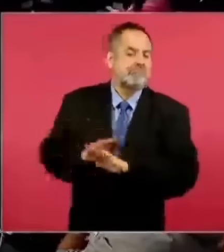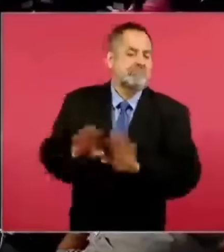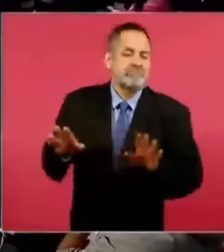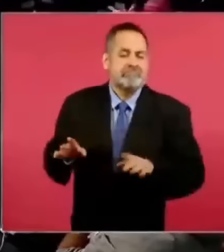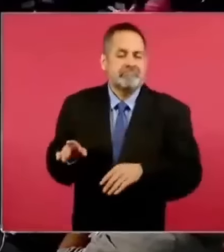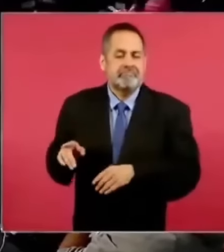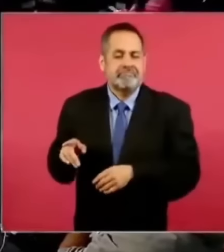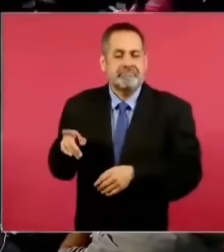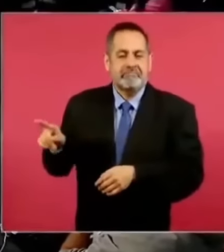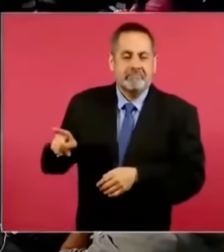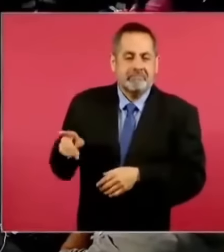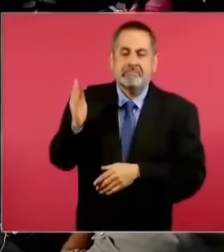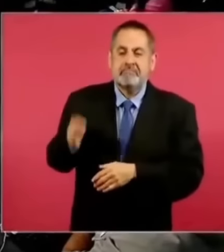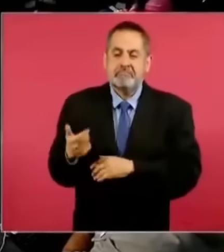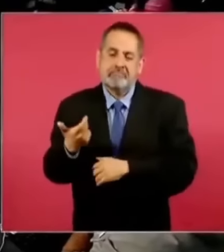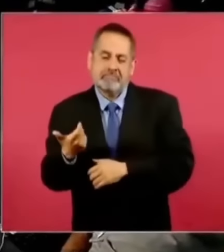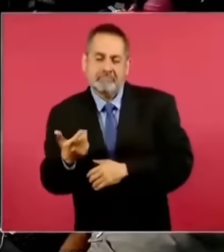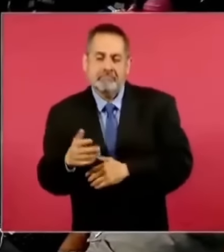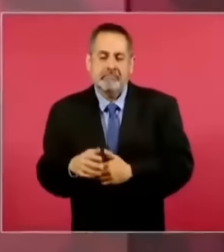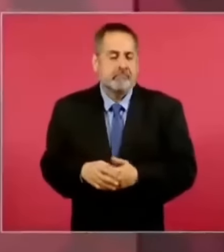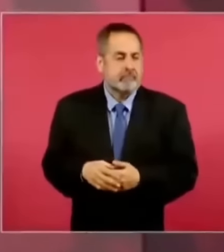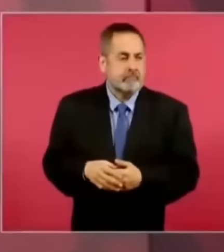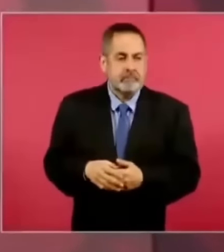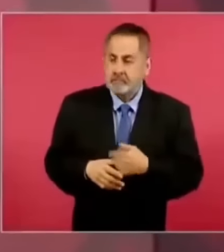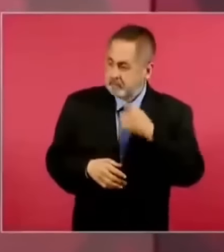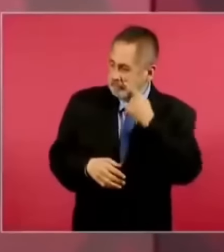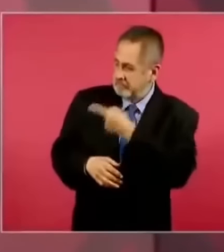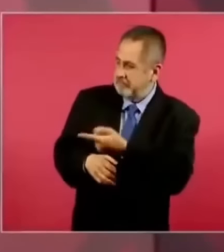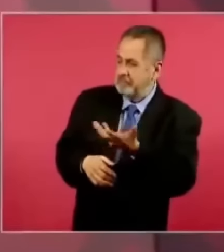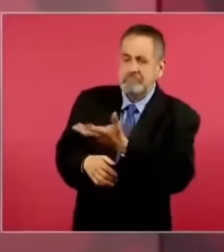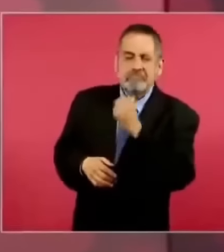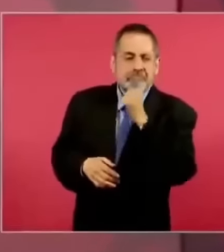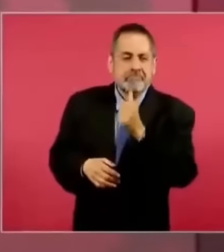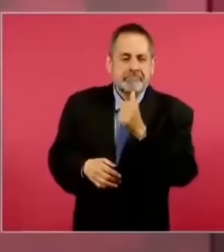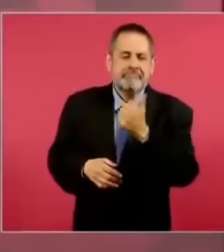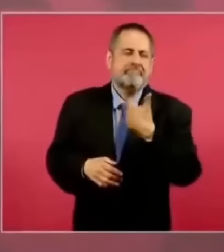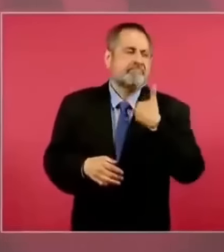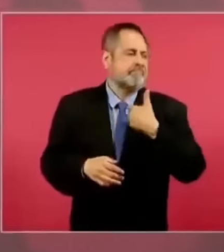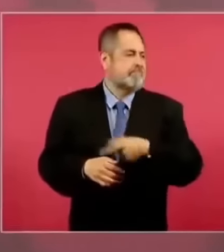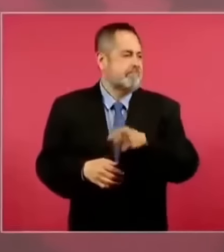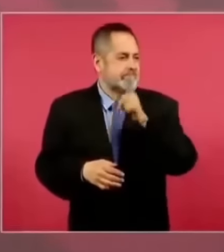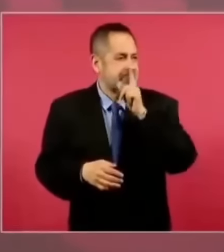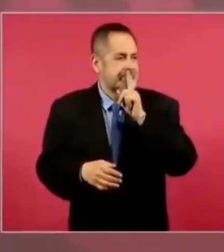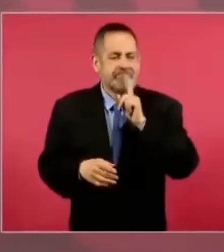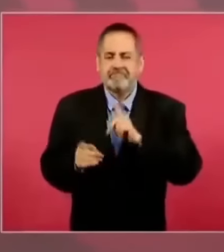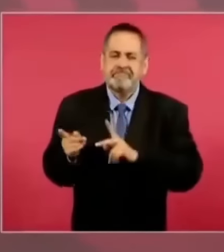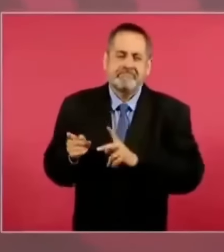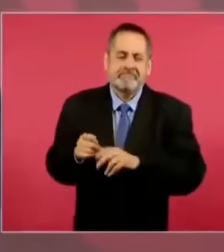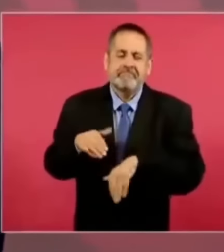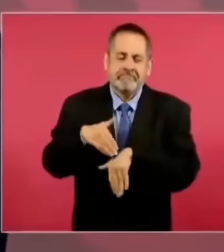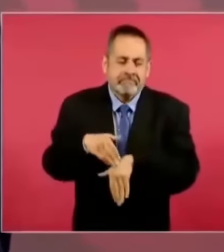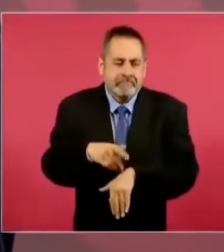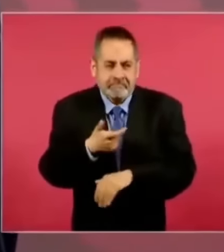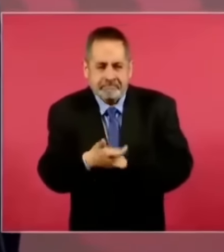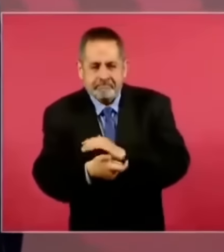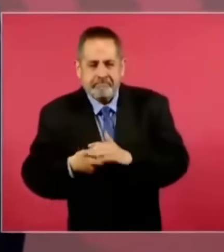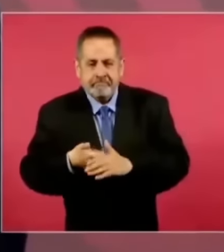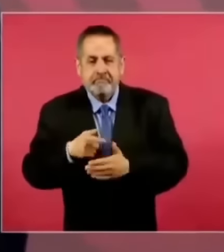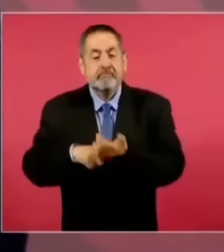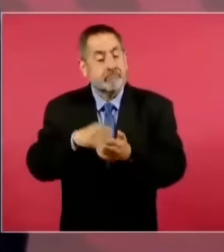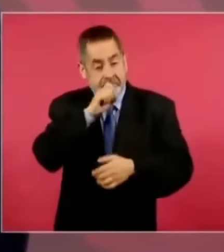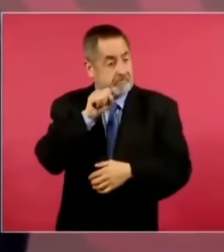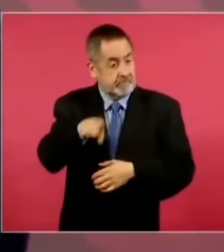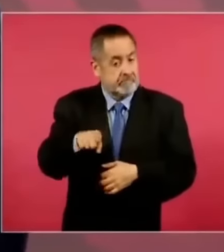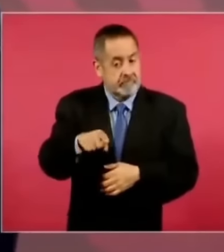qué raro no hizo nada, no tomó el palacio, eso le decían al